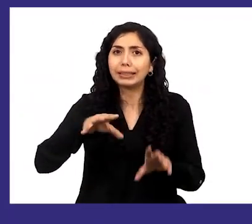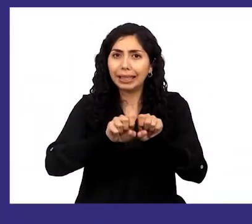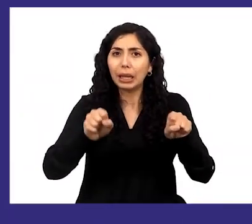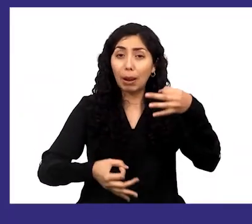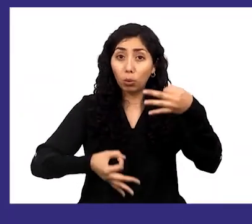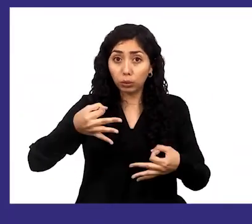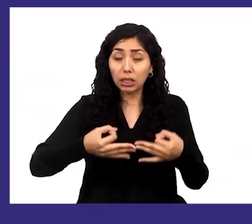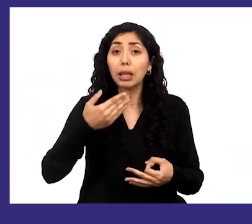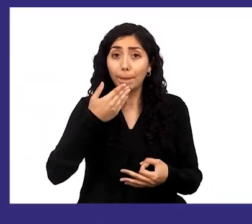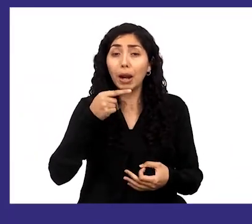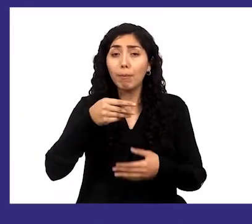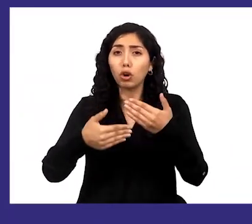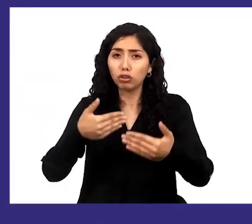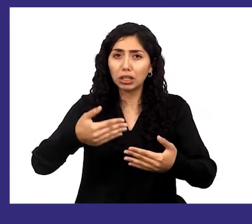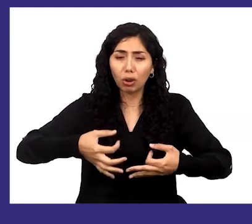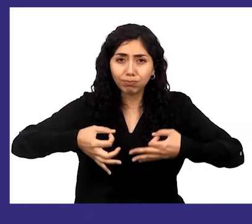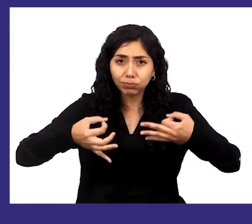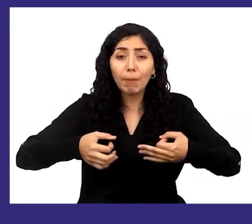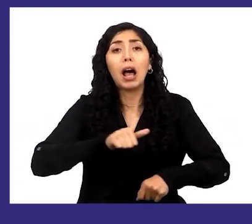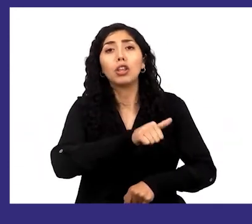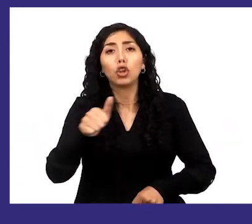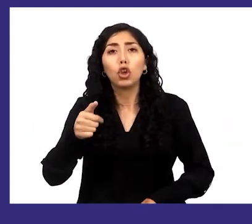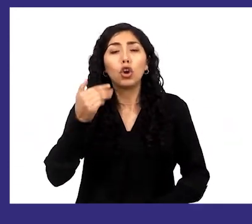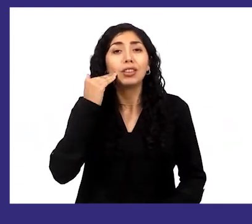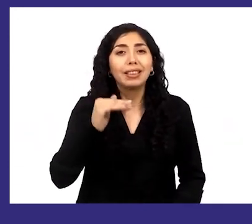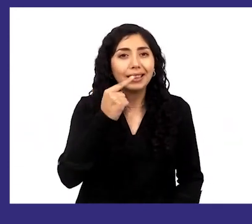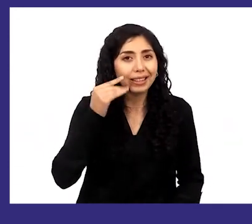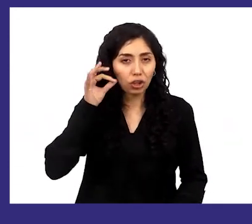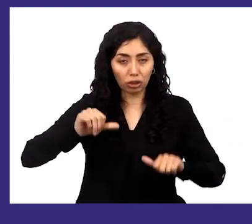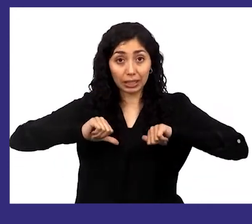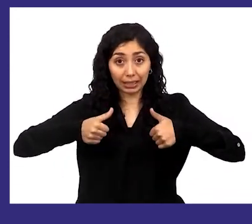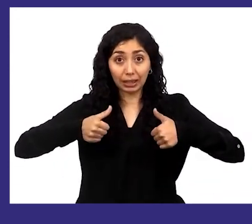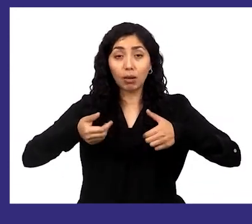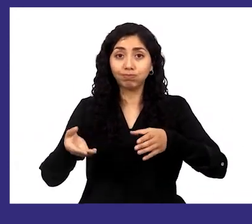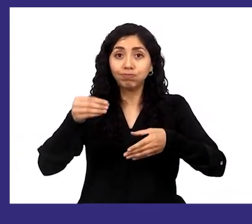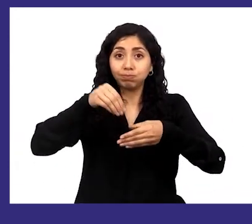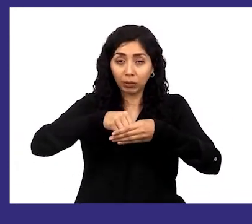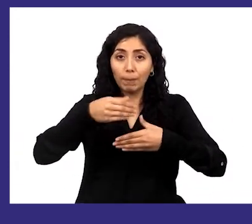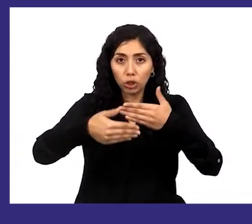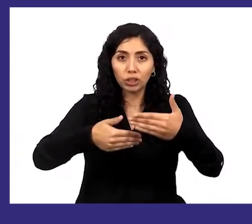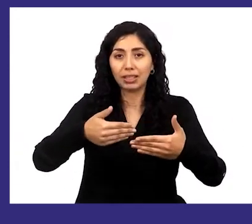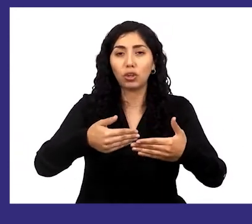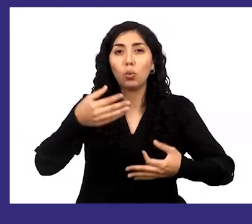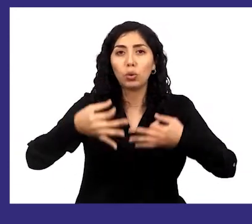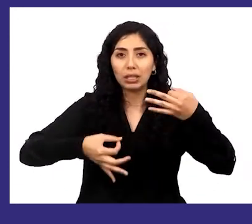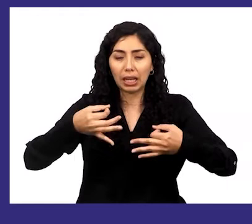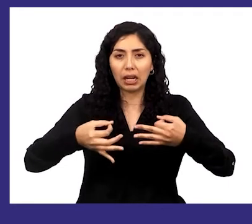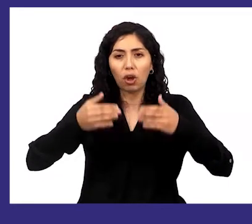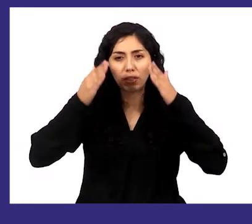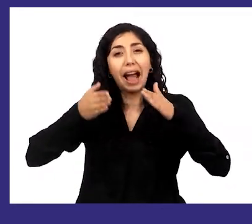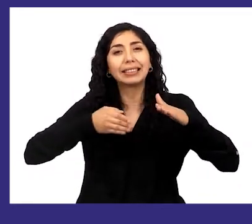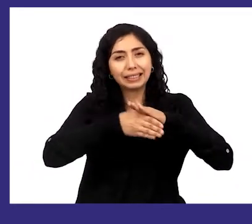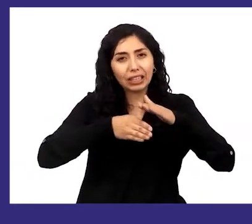que el sistema de justicia considere procesos pertinentes para todos los niños, niñas y adolescentes involucrados en los procesos judiciales.